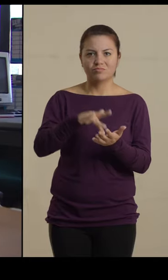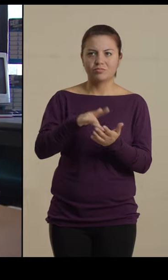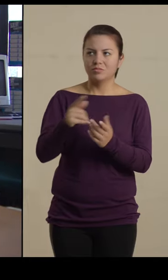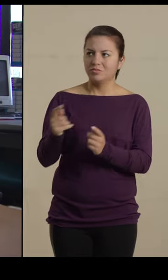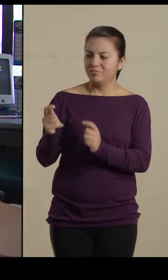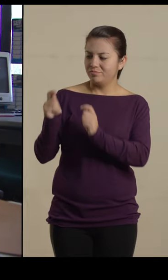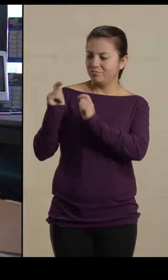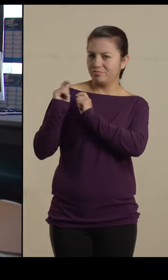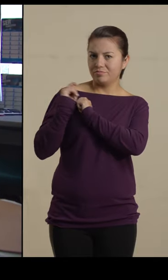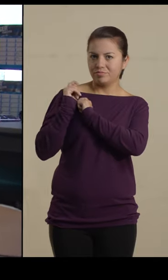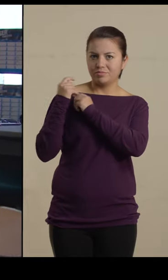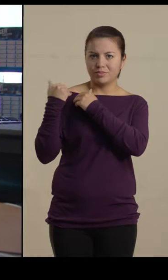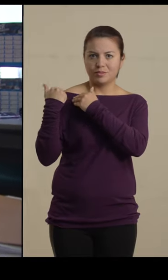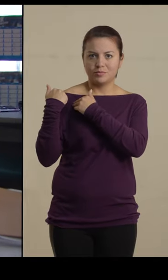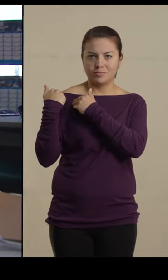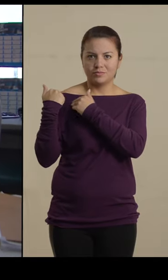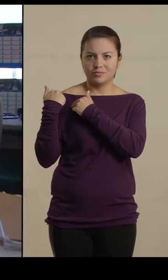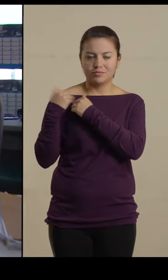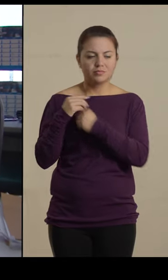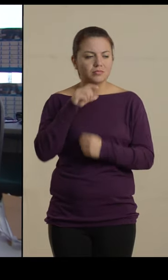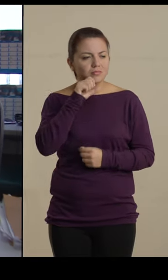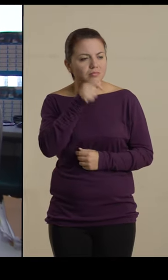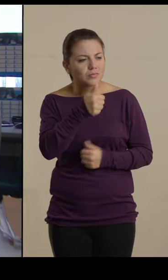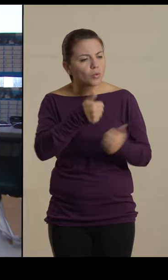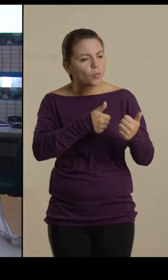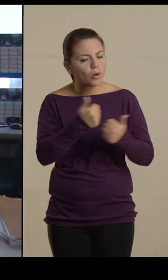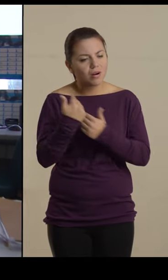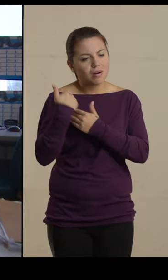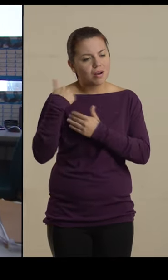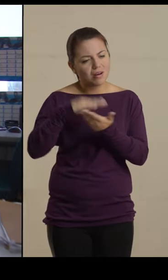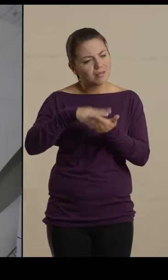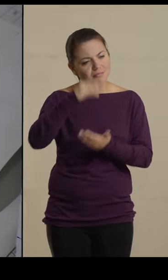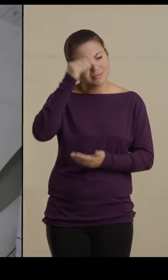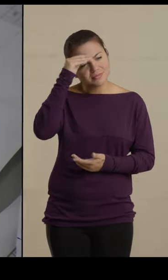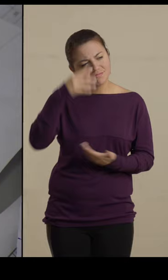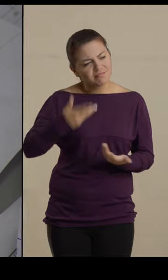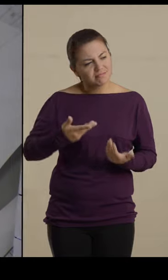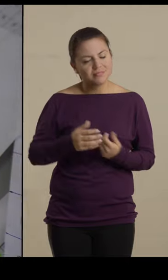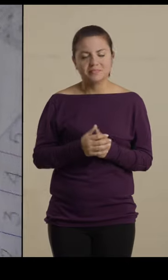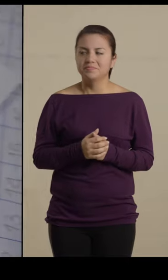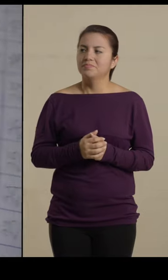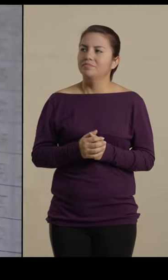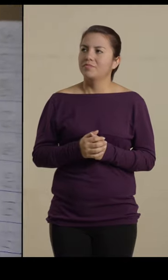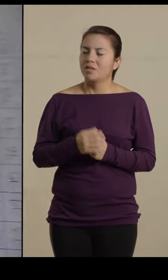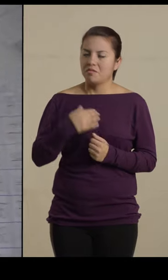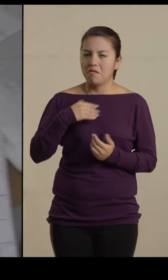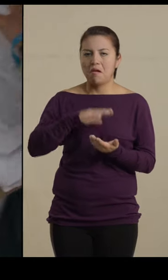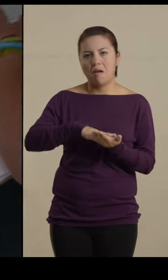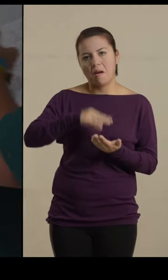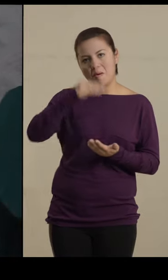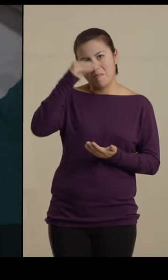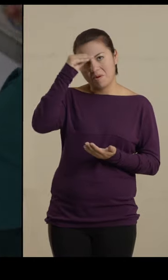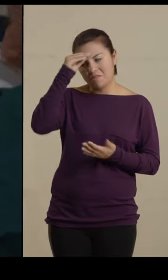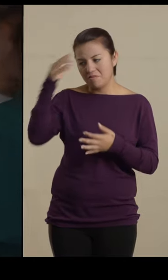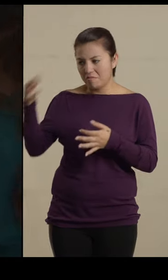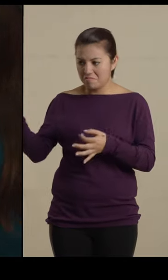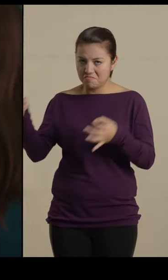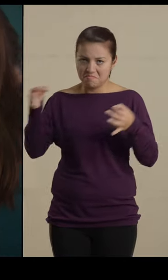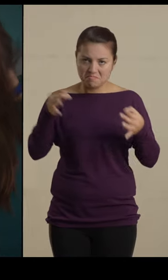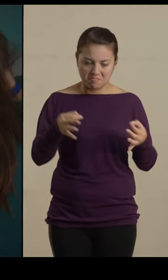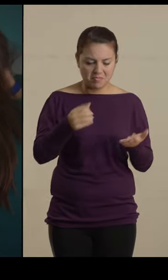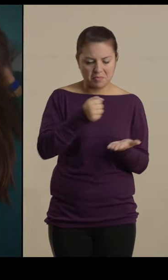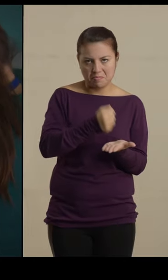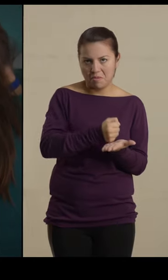misiones. ¿Qué funciones has aprendido acá? Es aprendido, mercados,